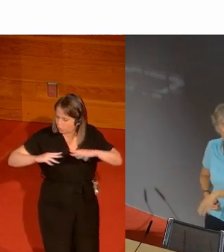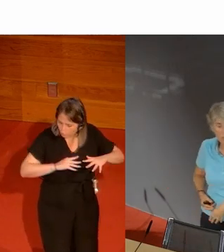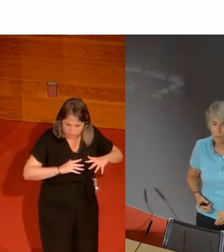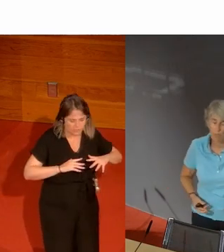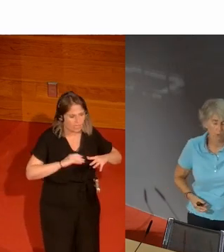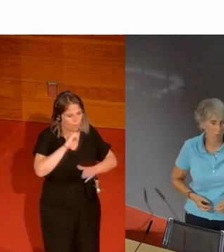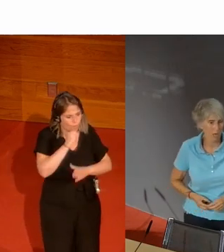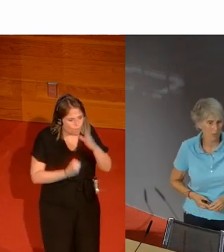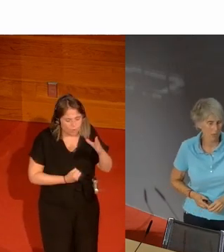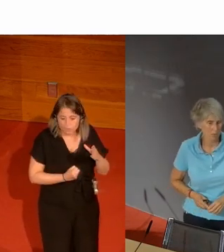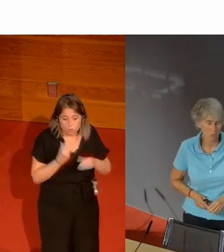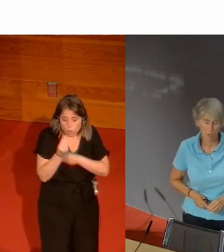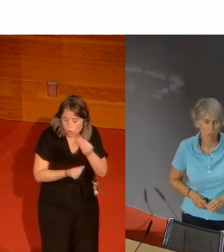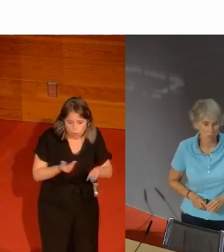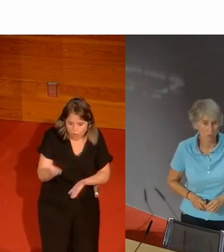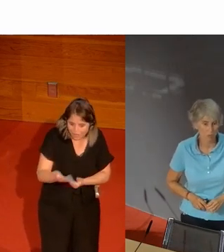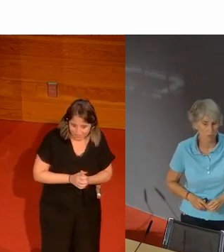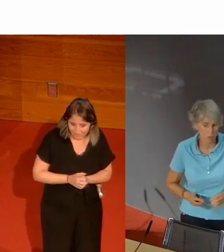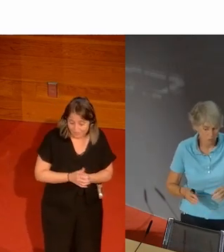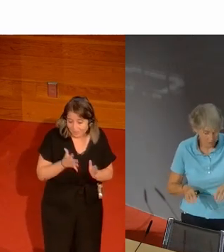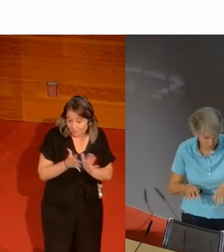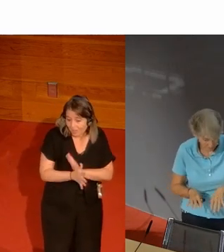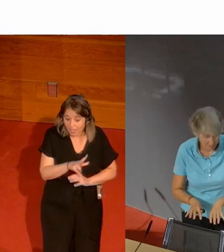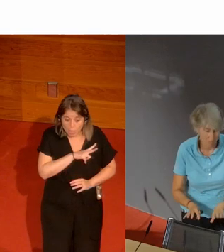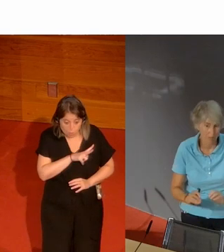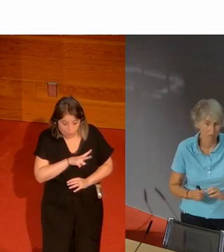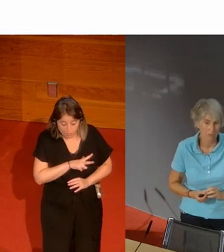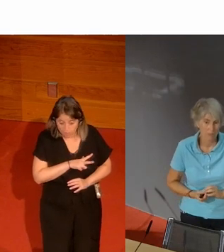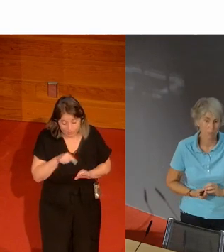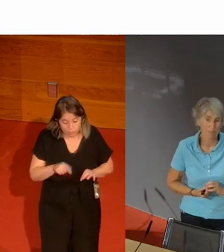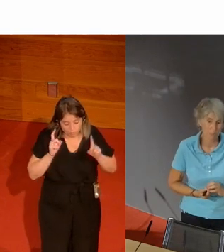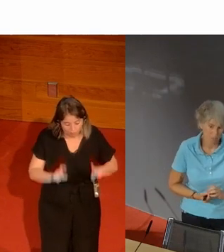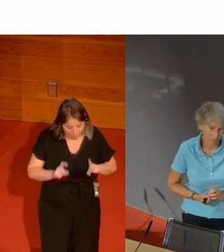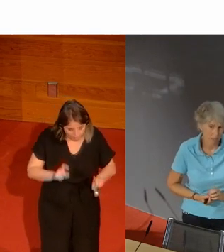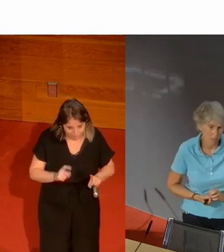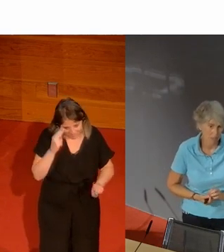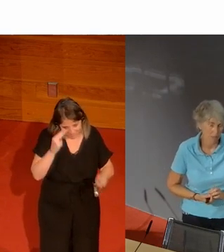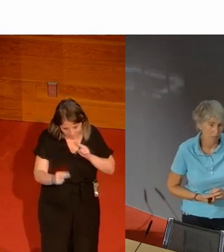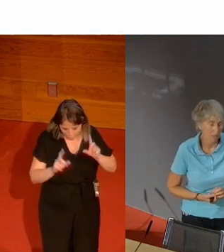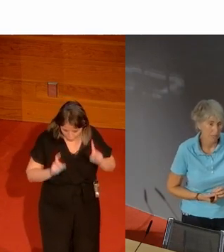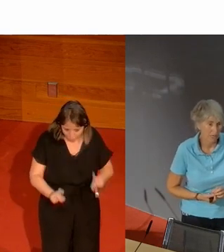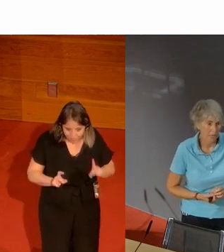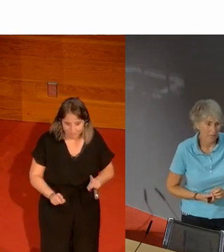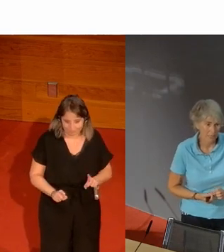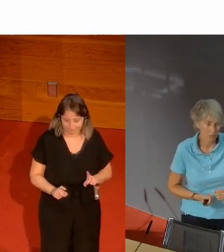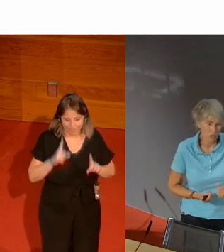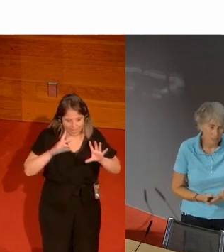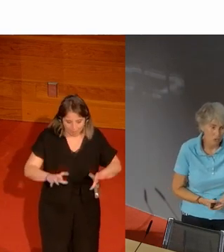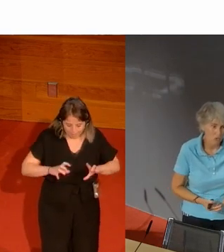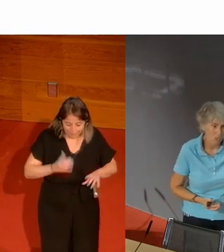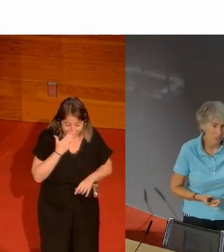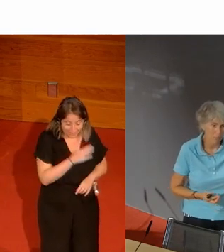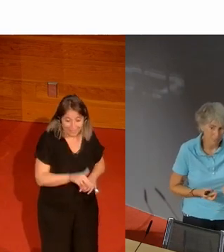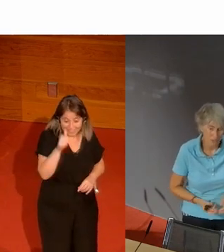esta jugadora de baloncesto no lo hagas es una cuestión de educación y esto se aprende desde abajo se aprende a respetar se aprende a que